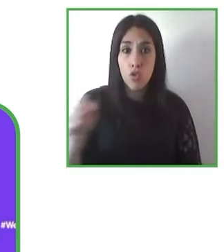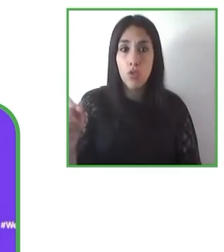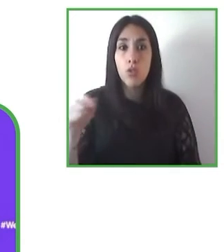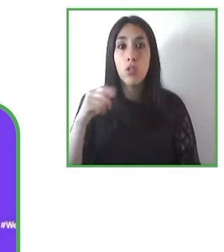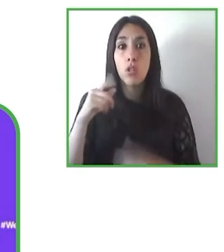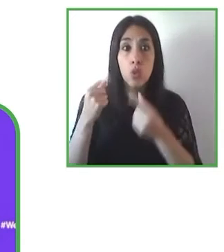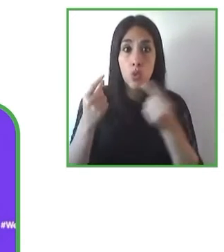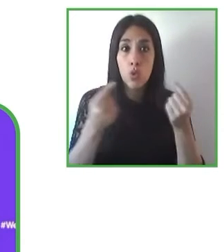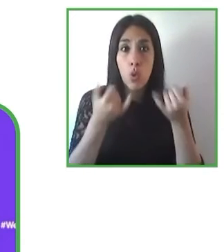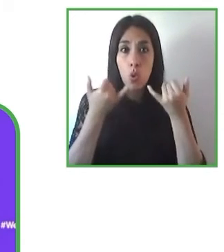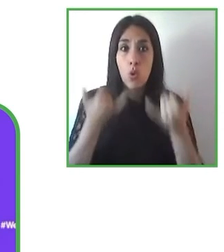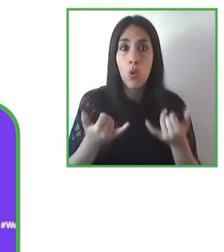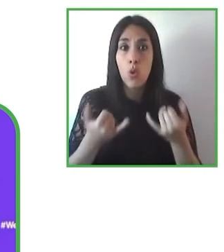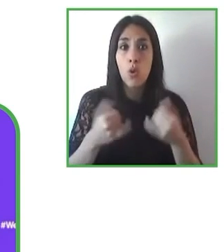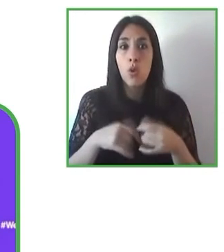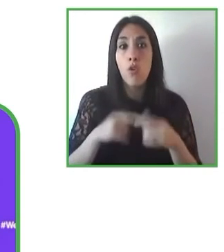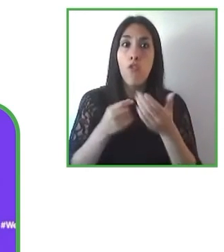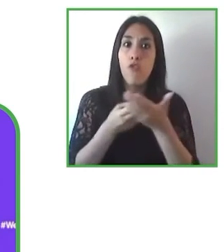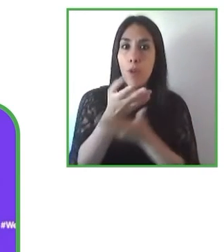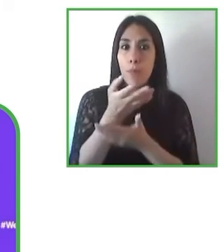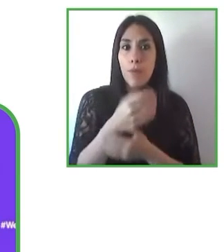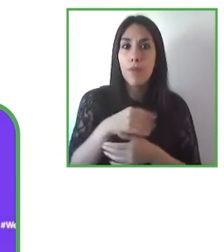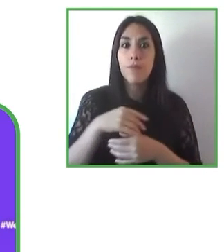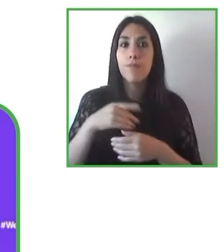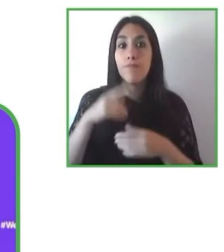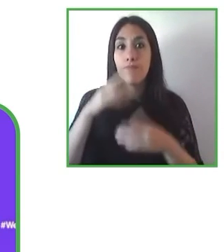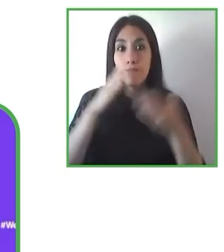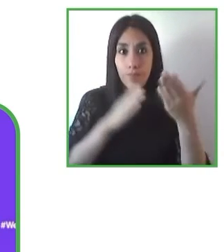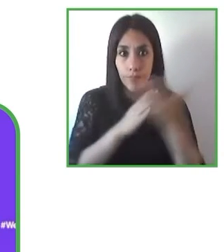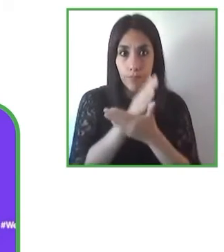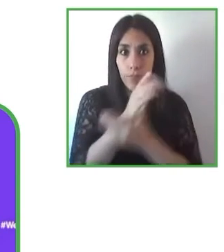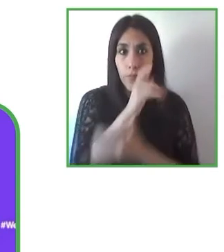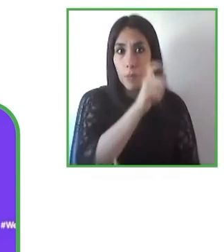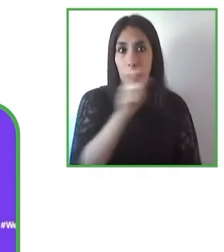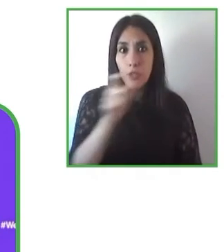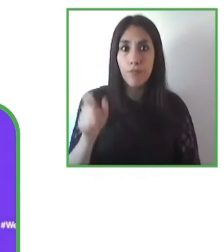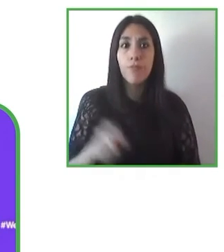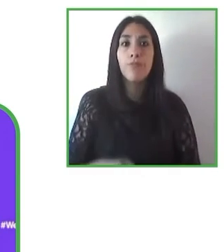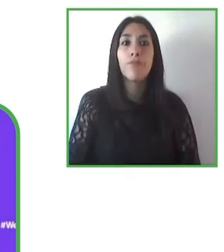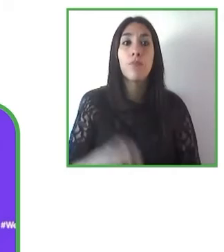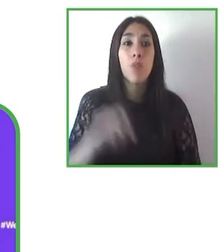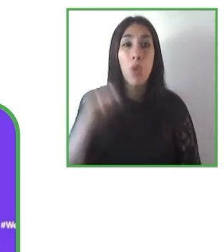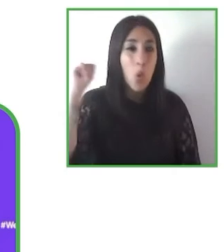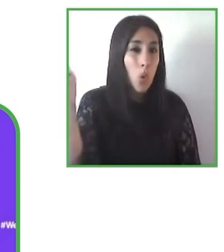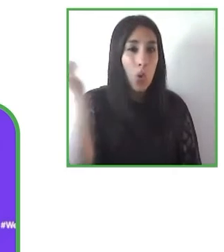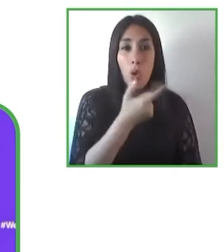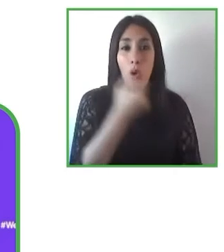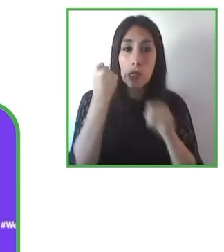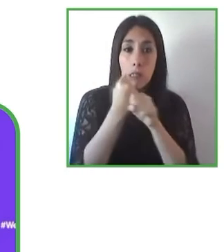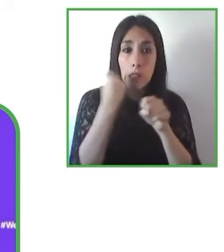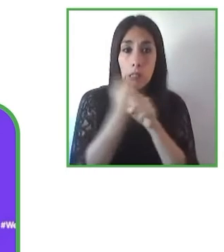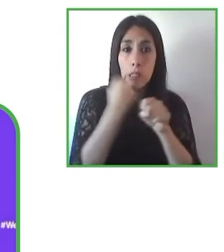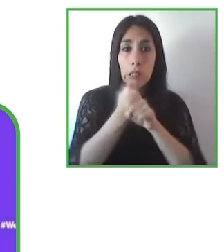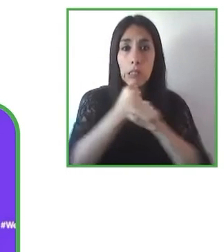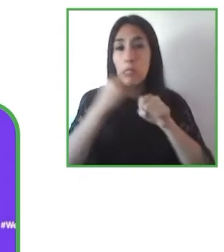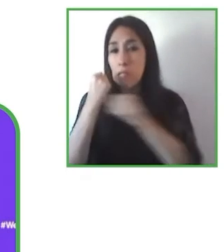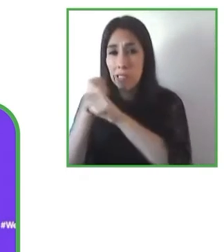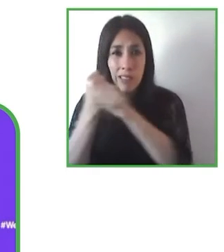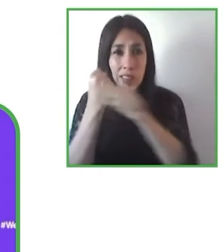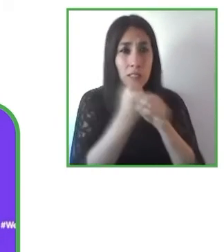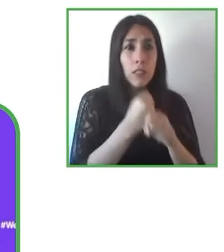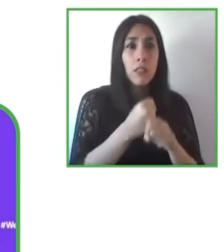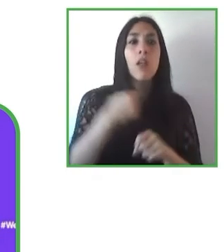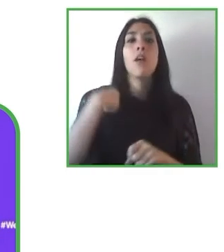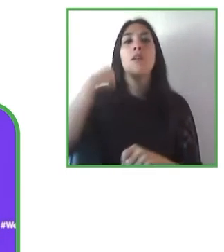para todos entonces todos los empleados necesitan pensar en eso incorporar la accesibilidad